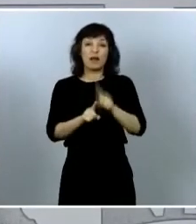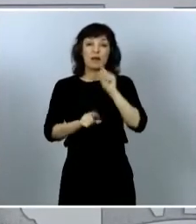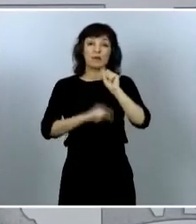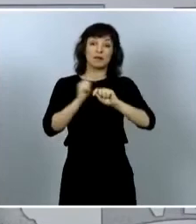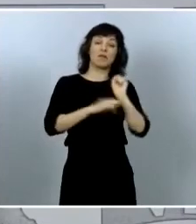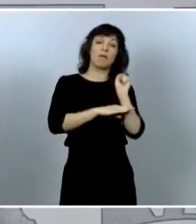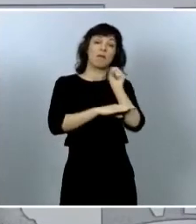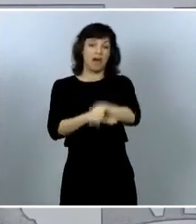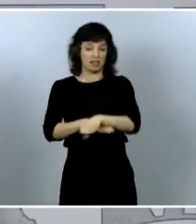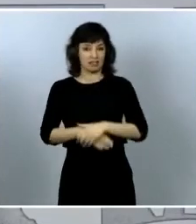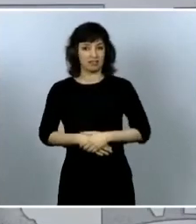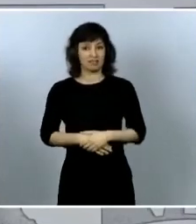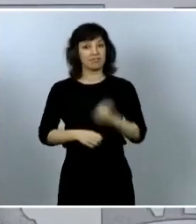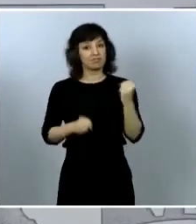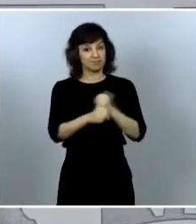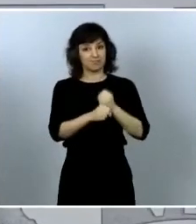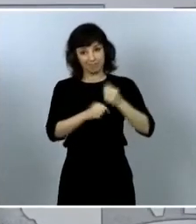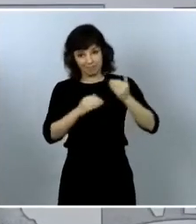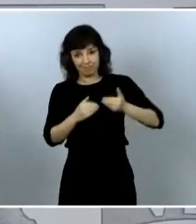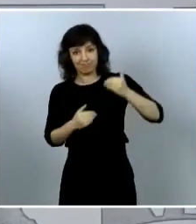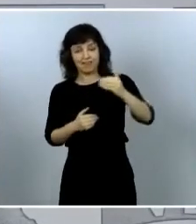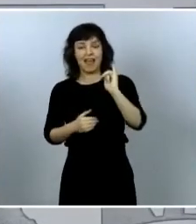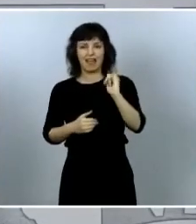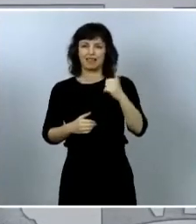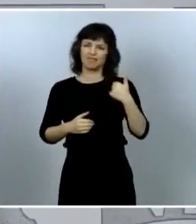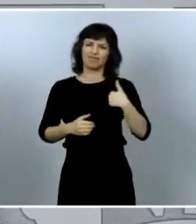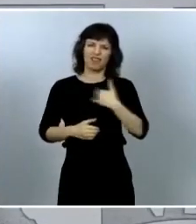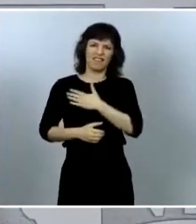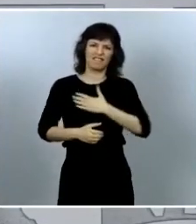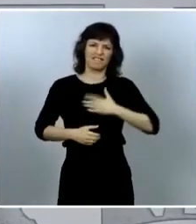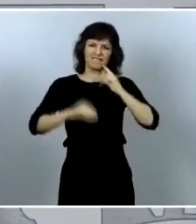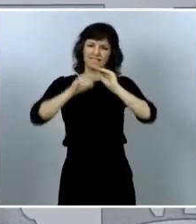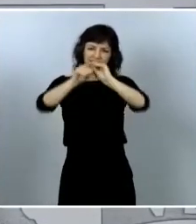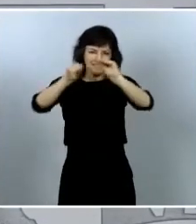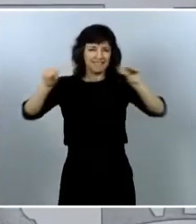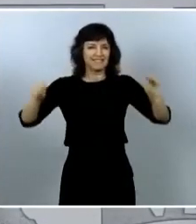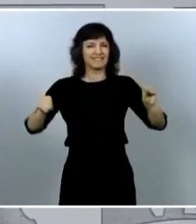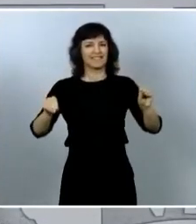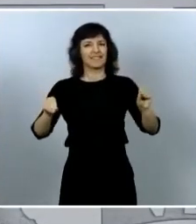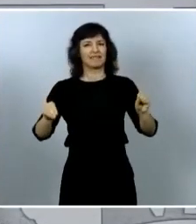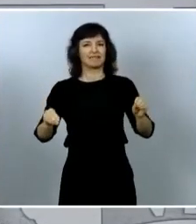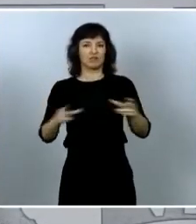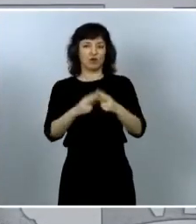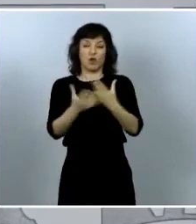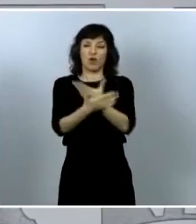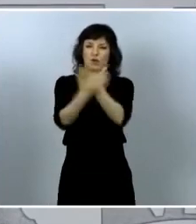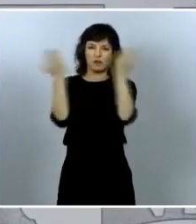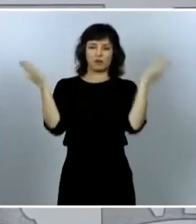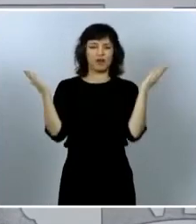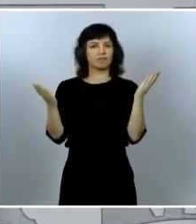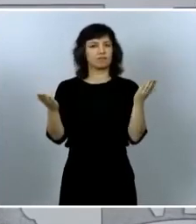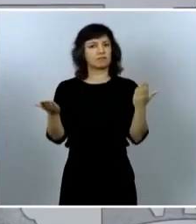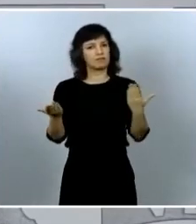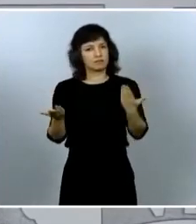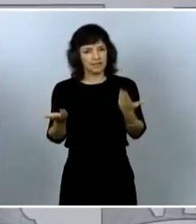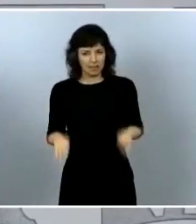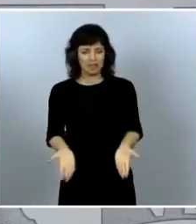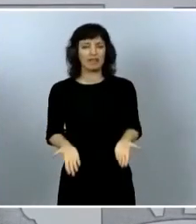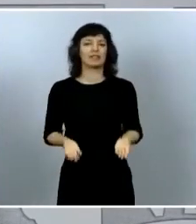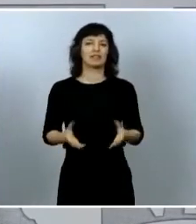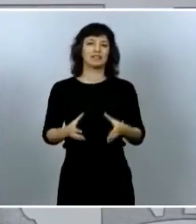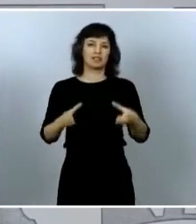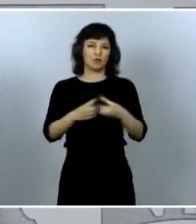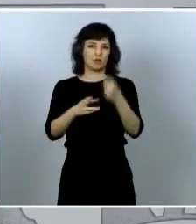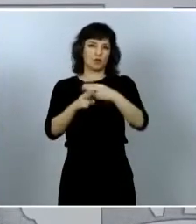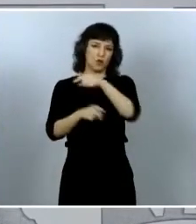que tenemos por delante y a la cual me gustaría llamar al conjunto de la opinión pública y sin duda alguna también al conjunto de fuerzas políticas